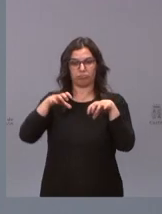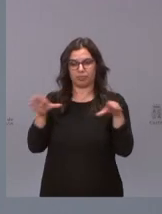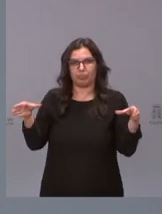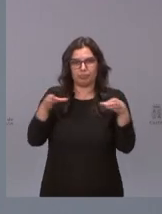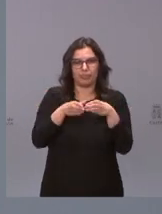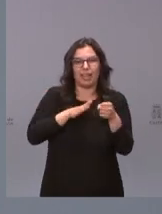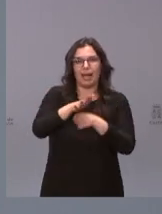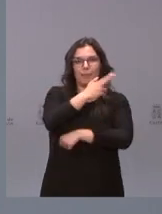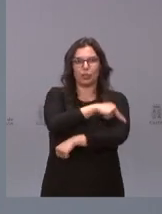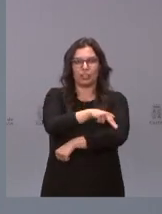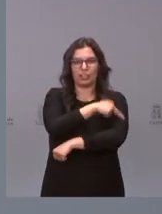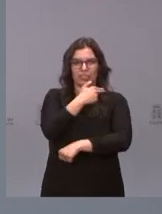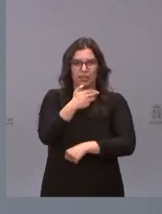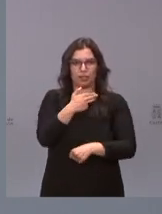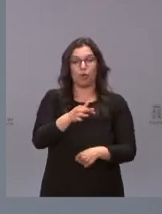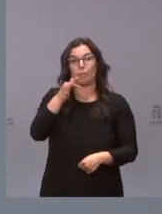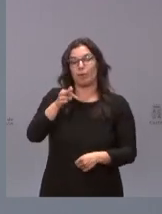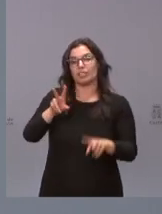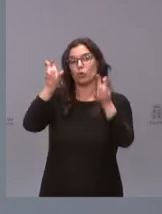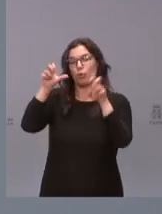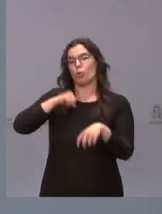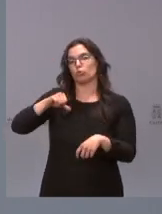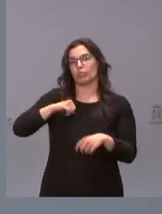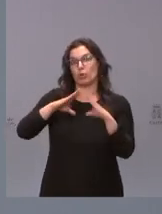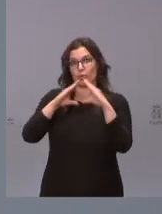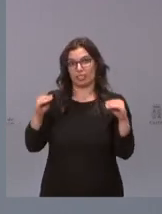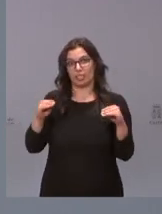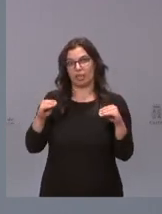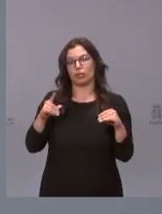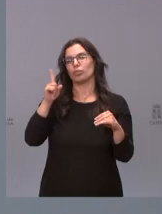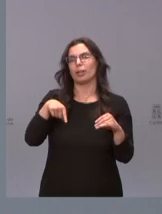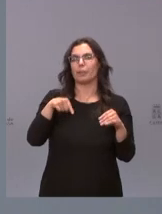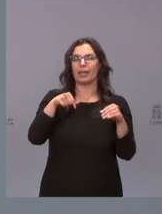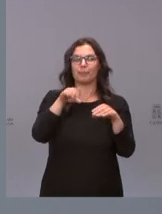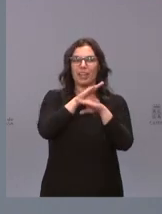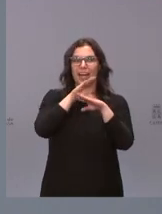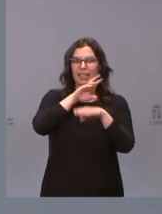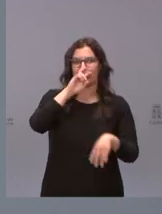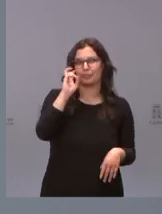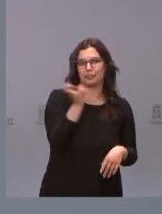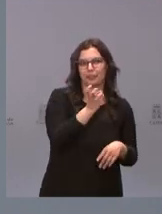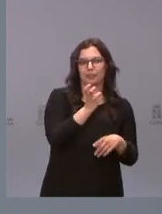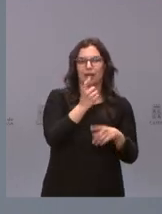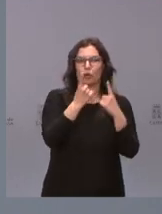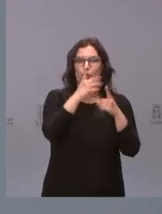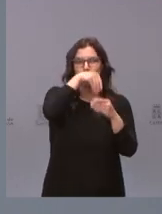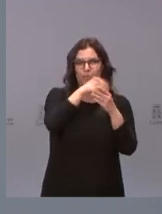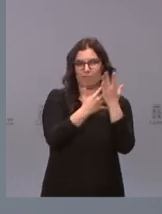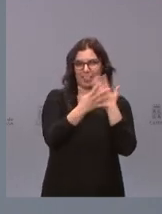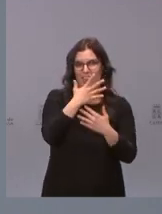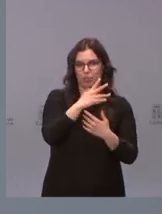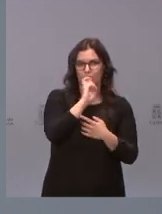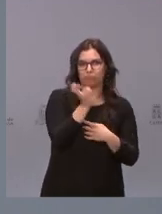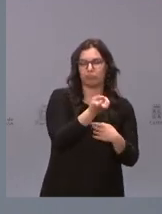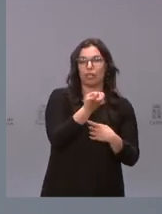potente un nuevo hospital universitario tenemos titulaciones múltiples en estas áreas de las que se